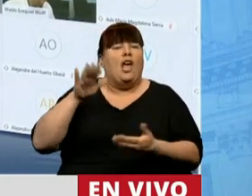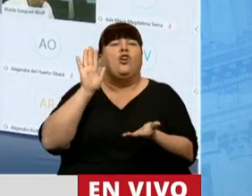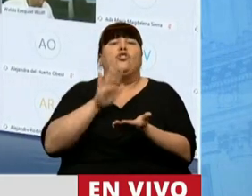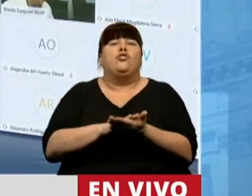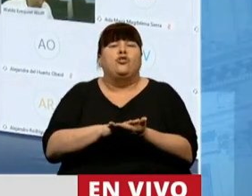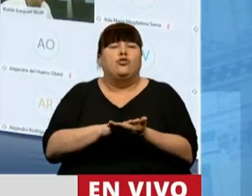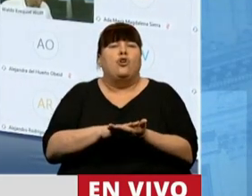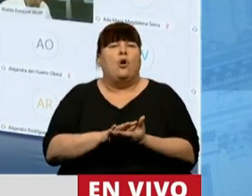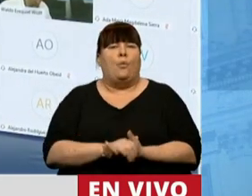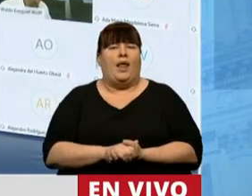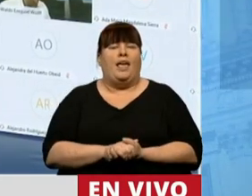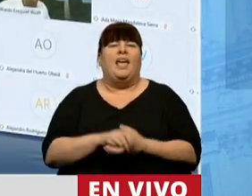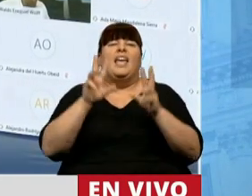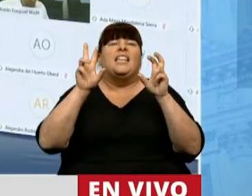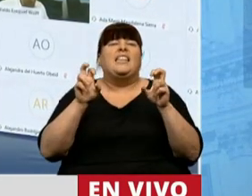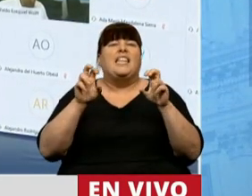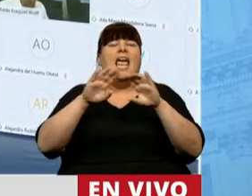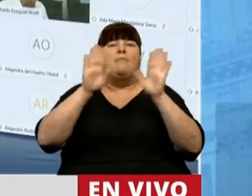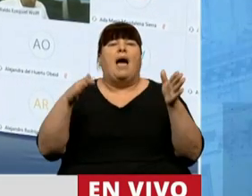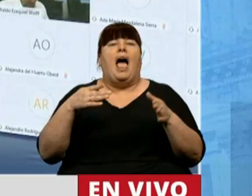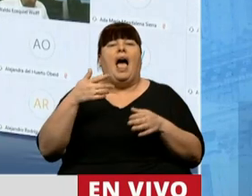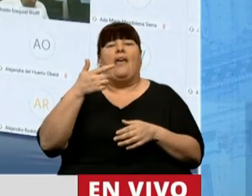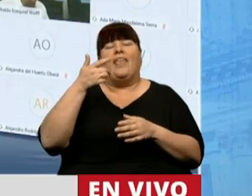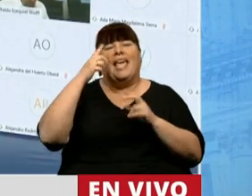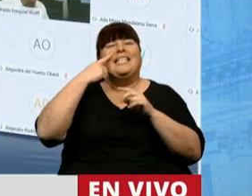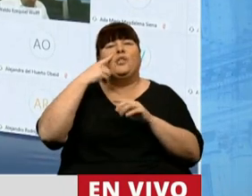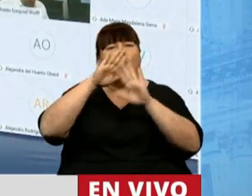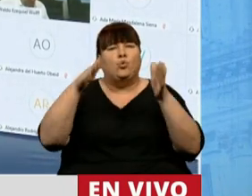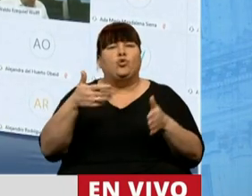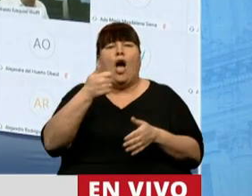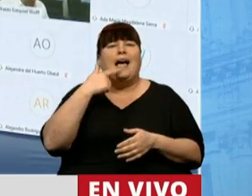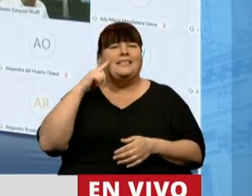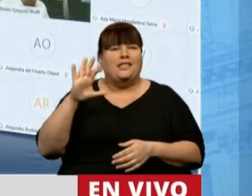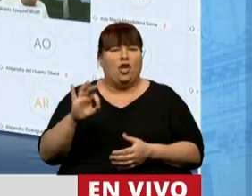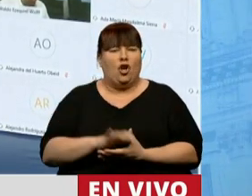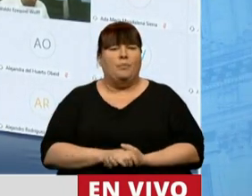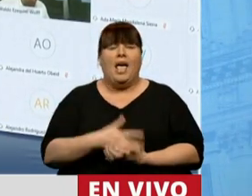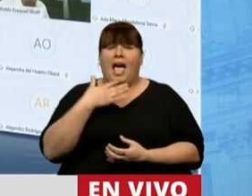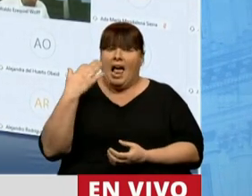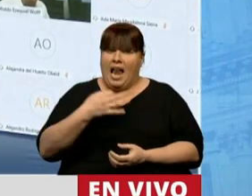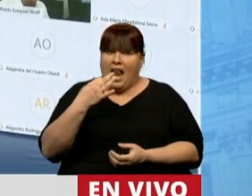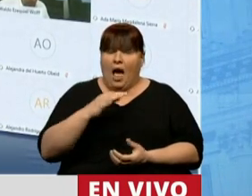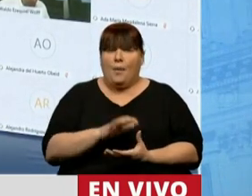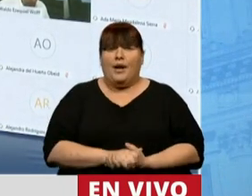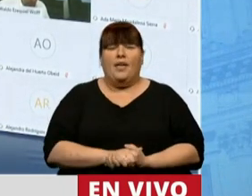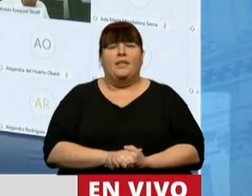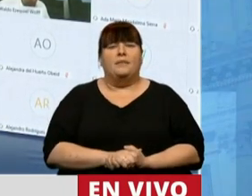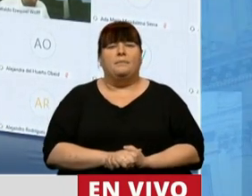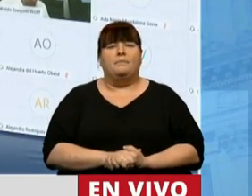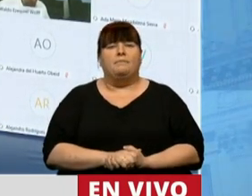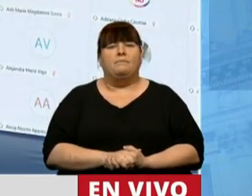materia vinculada al Instituto del Asilo. La verdad es que